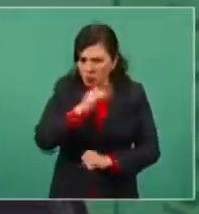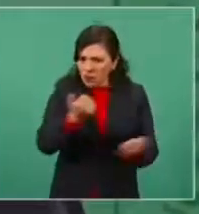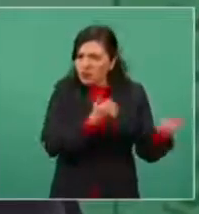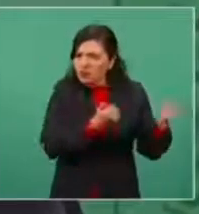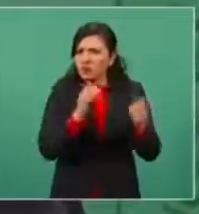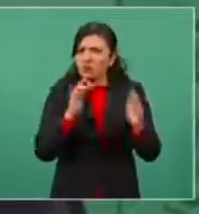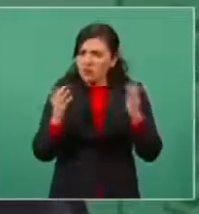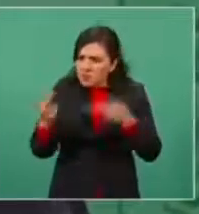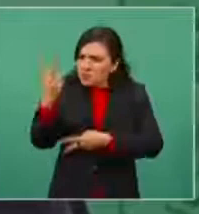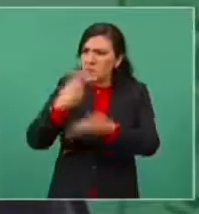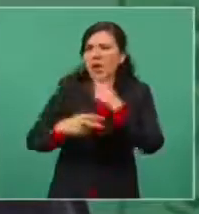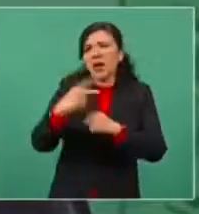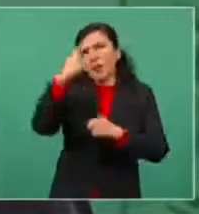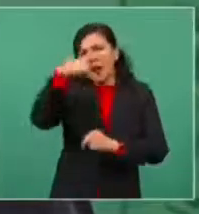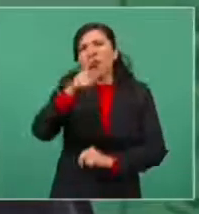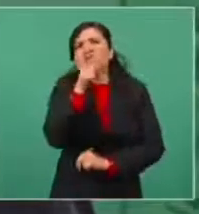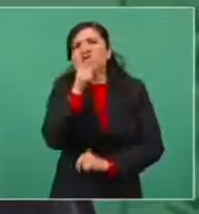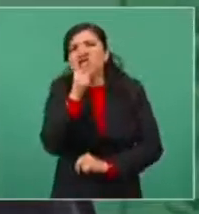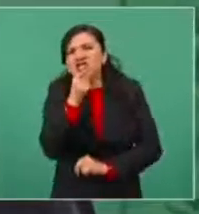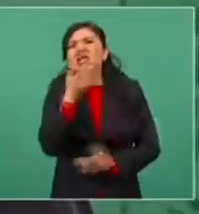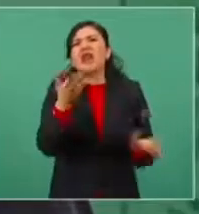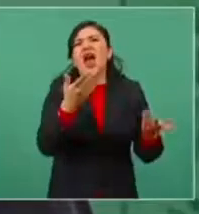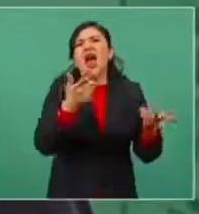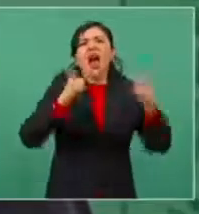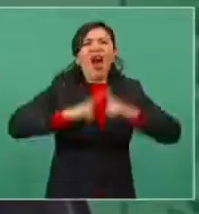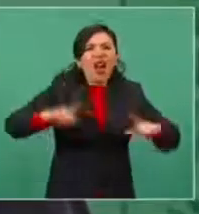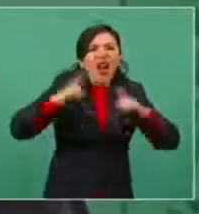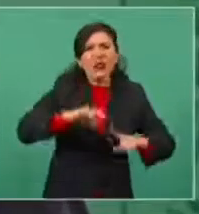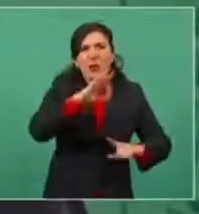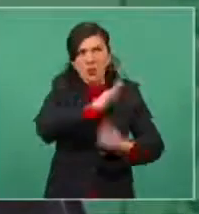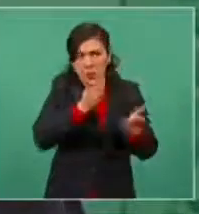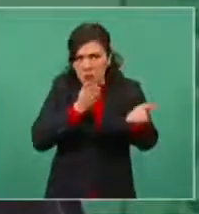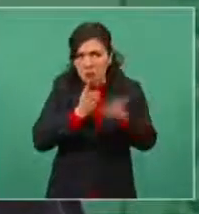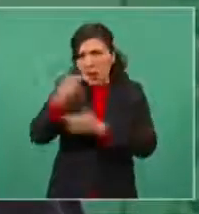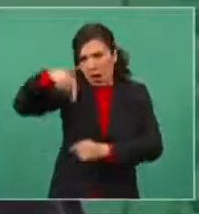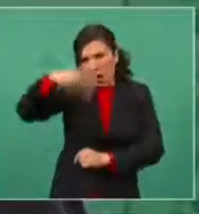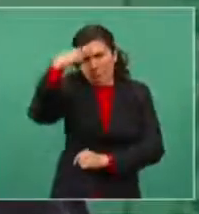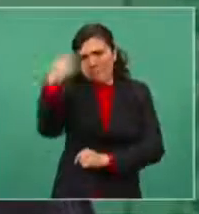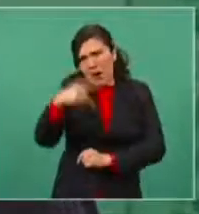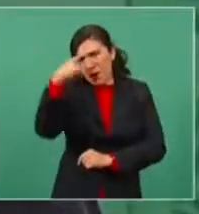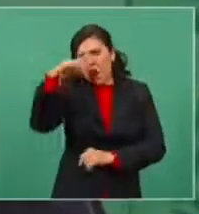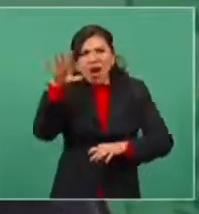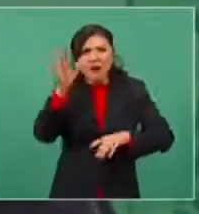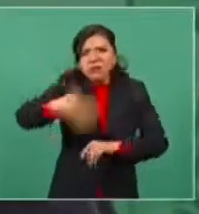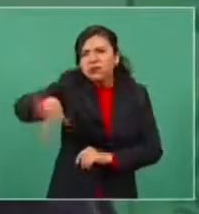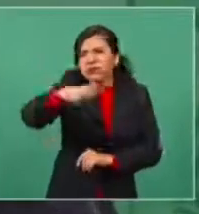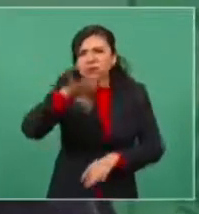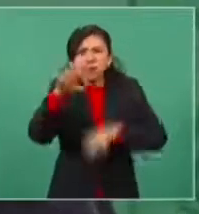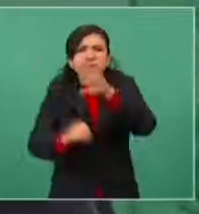fuerzas para la captura de responsables o de